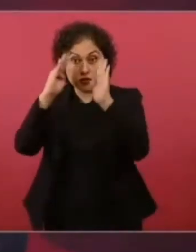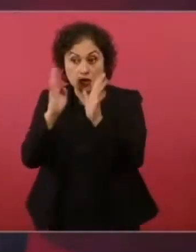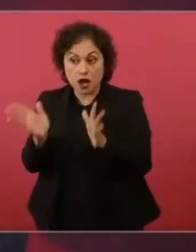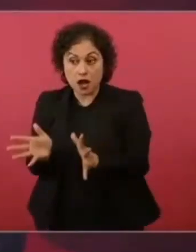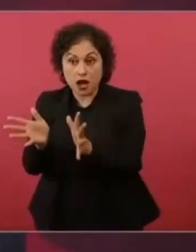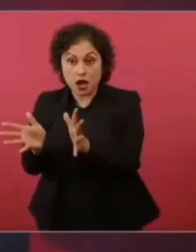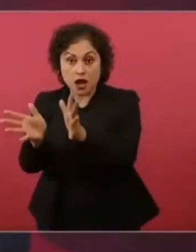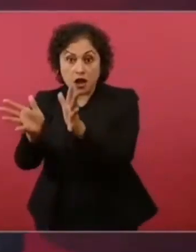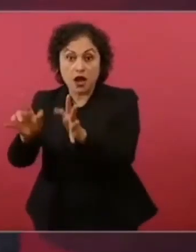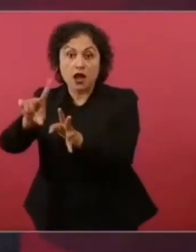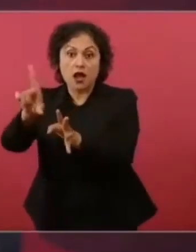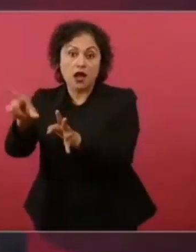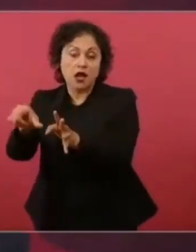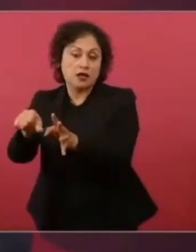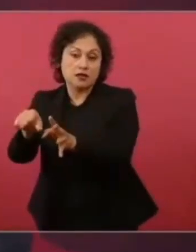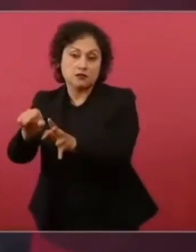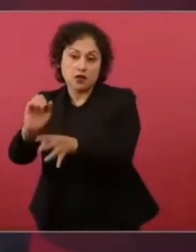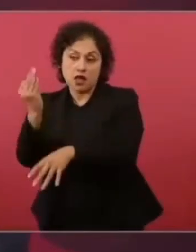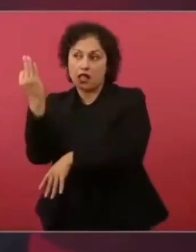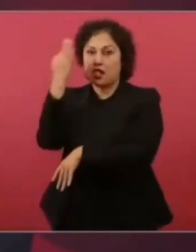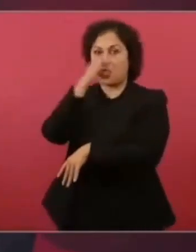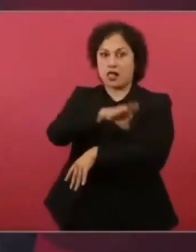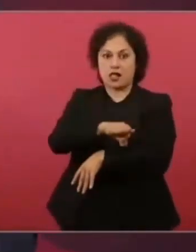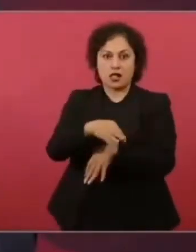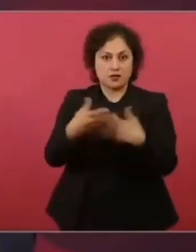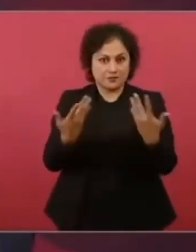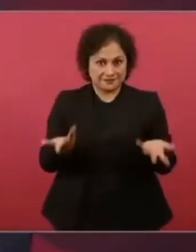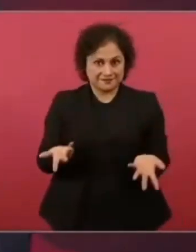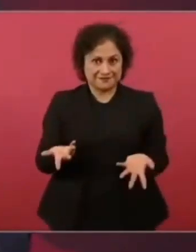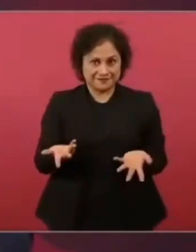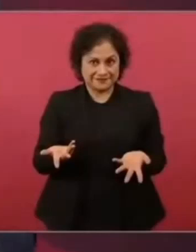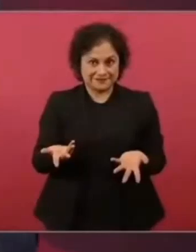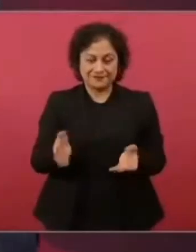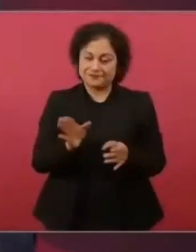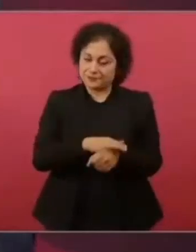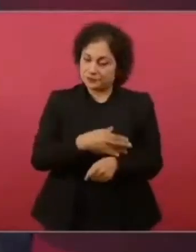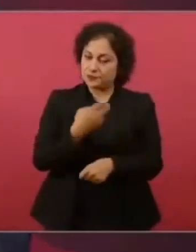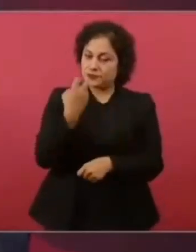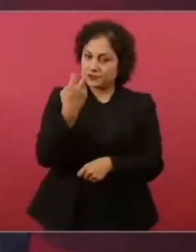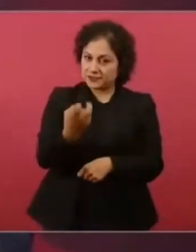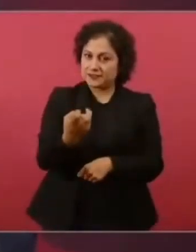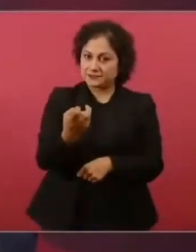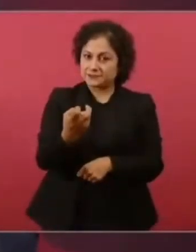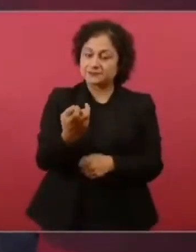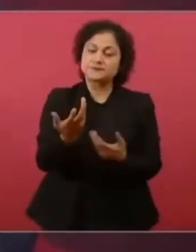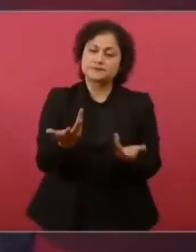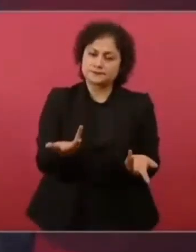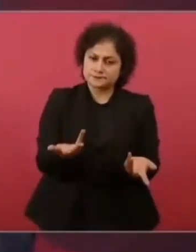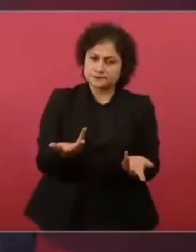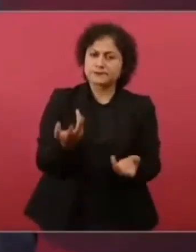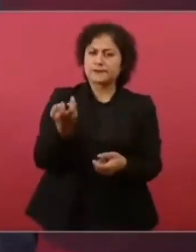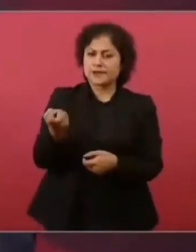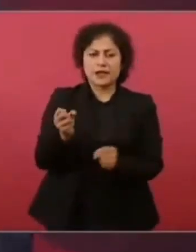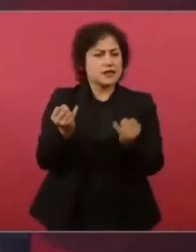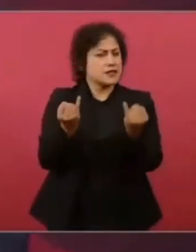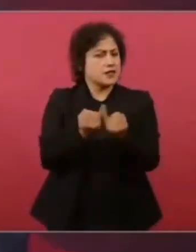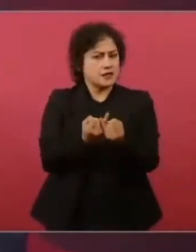entonces eso es este habían ahí diferencias